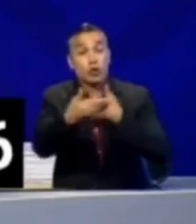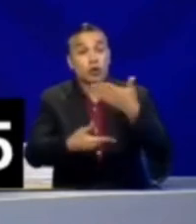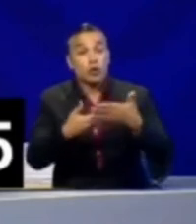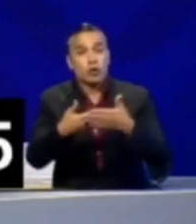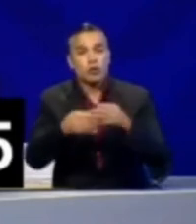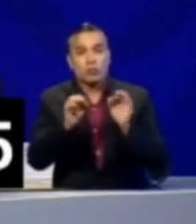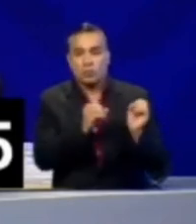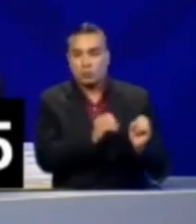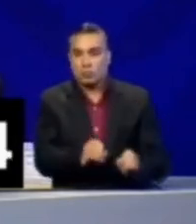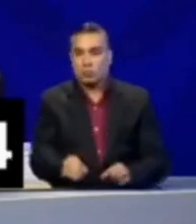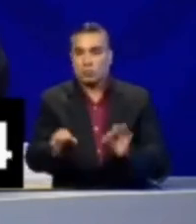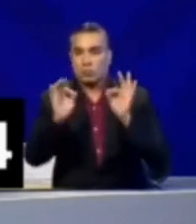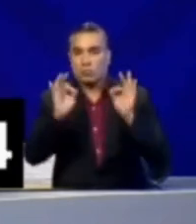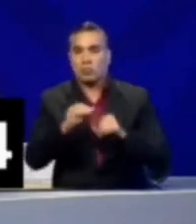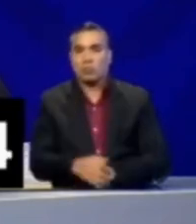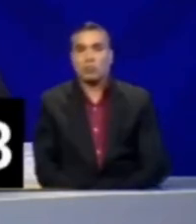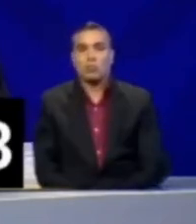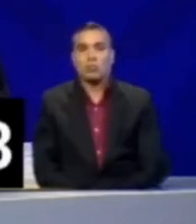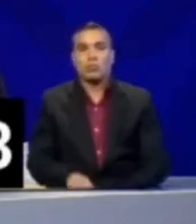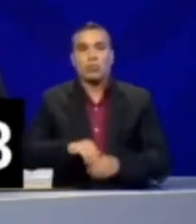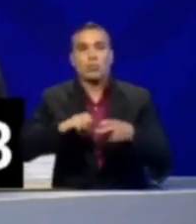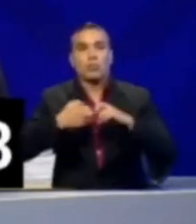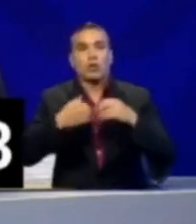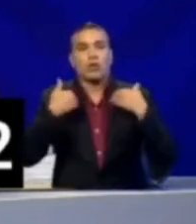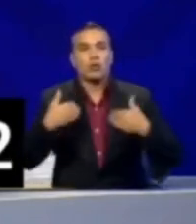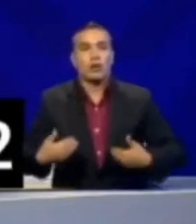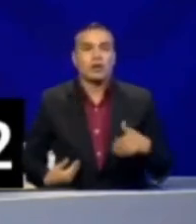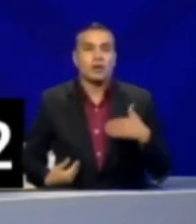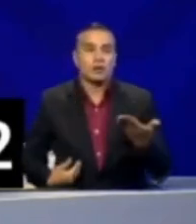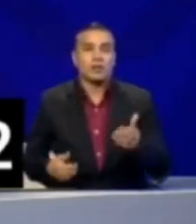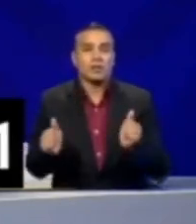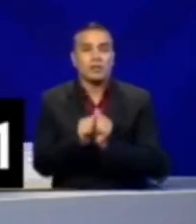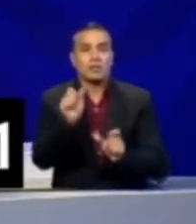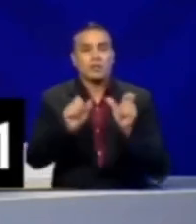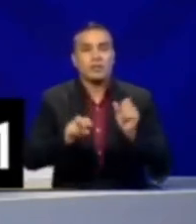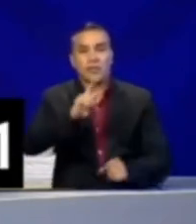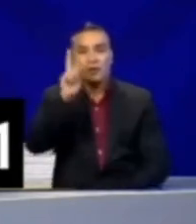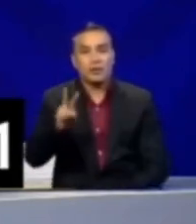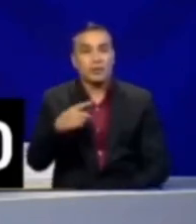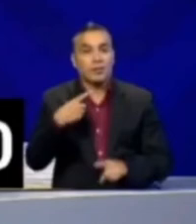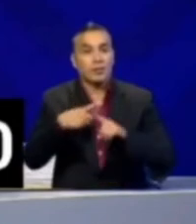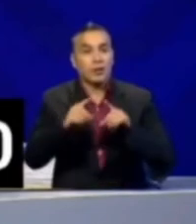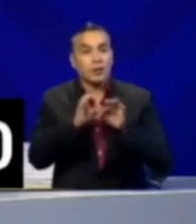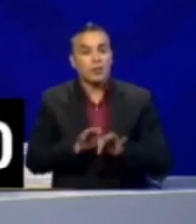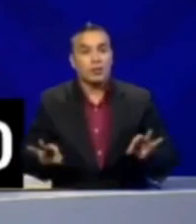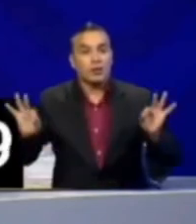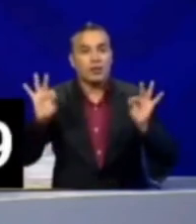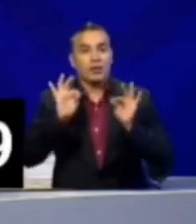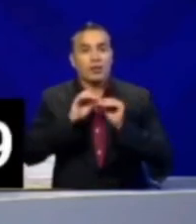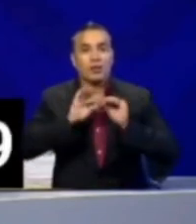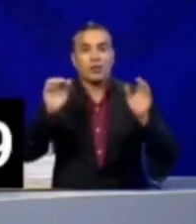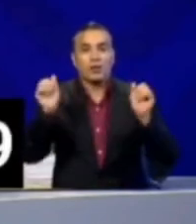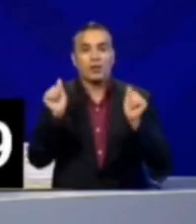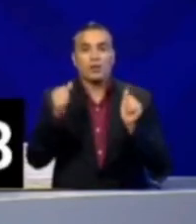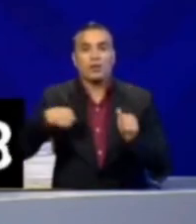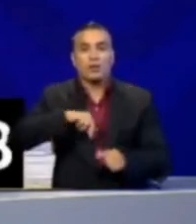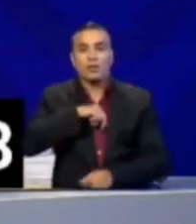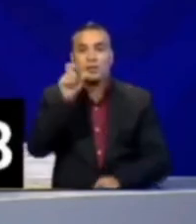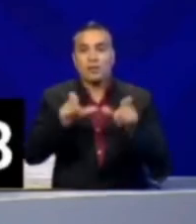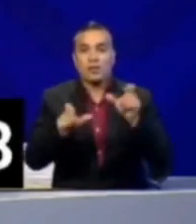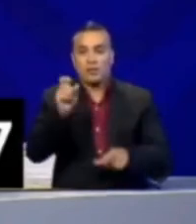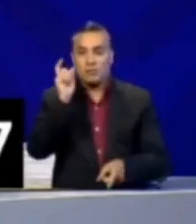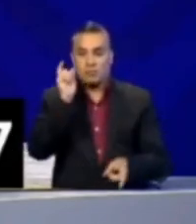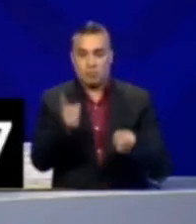ordenado de este problema humanitario con los venezolanos. Pero seremos claros, condenaremos estas